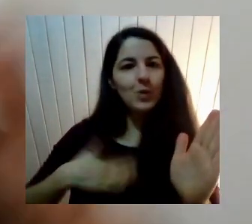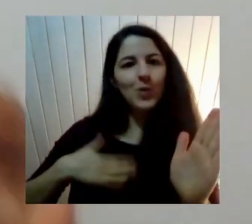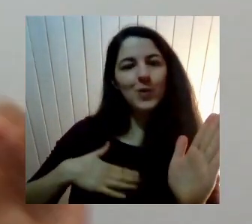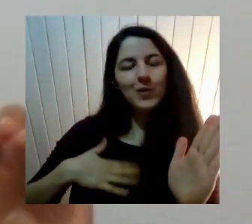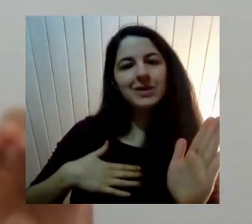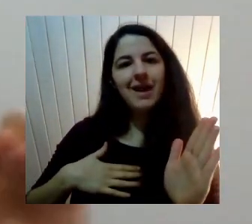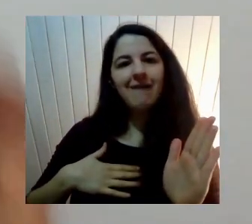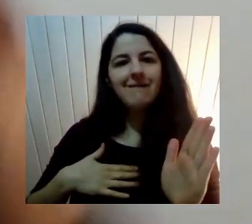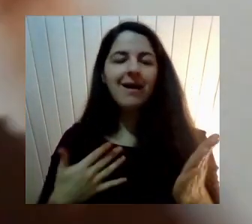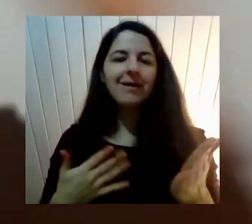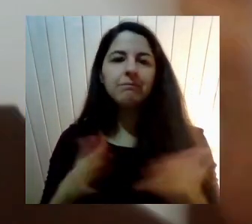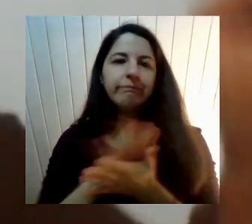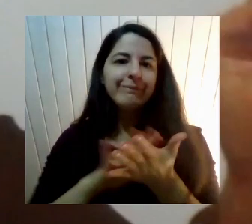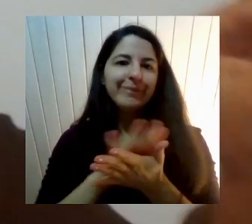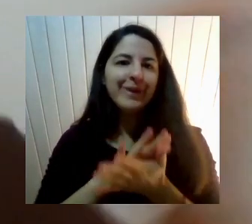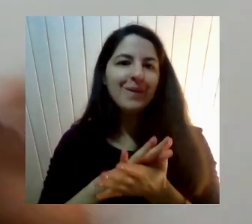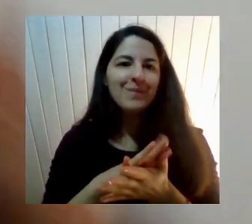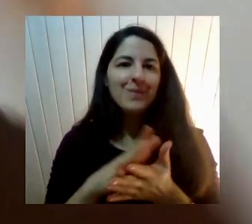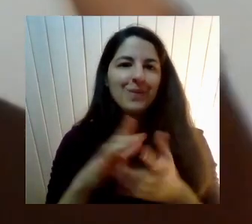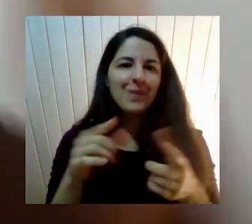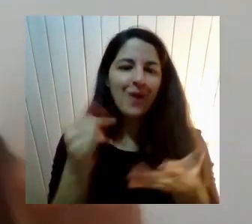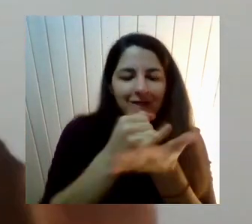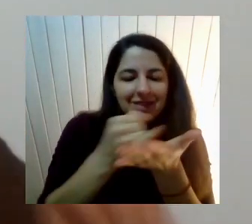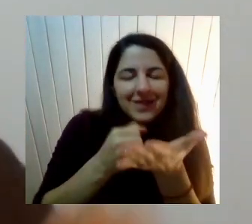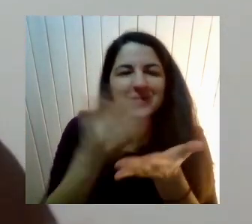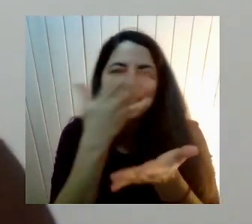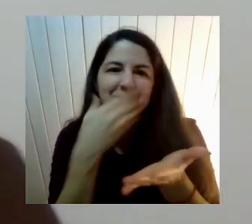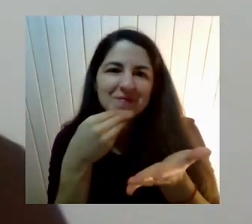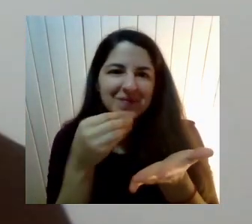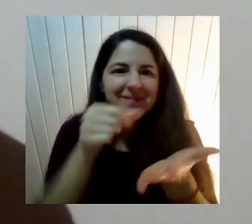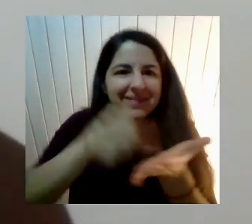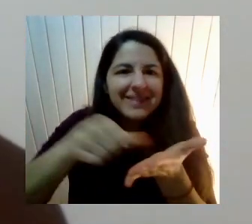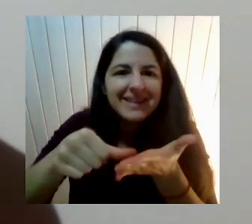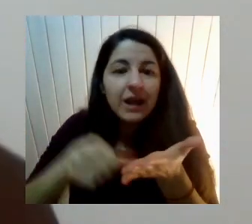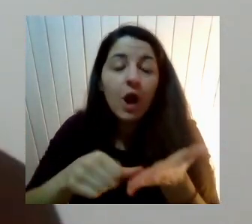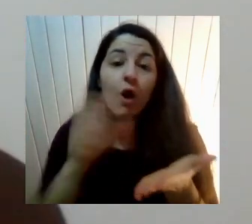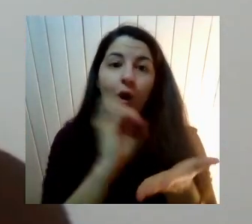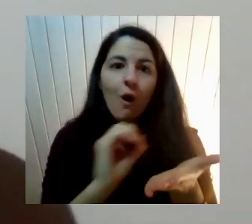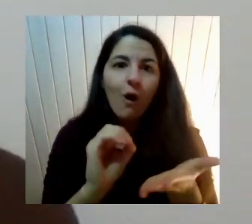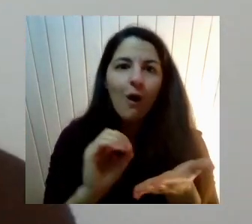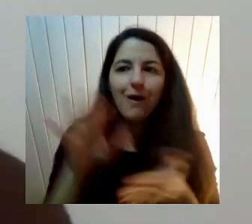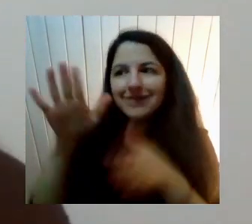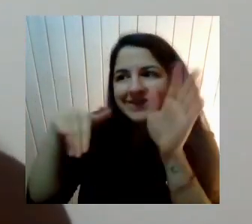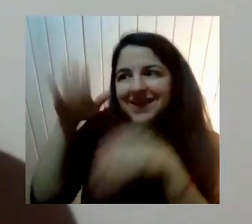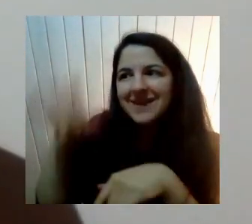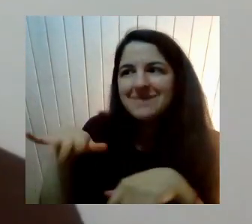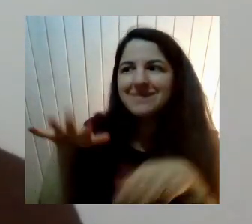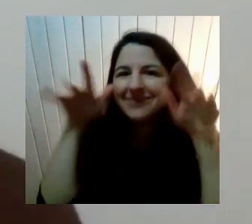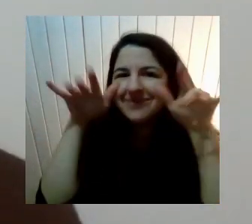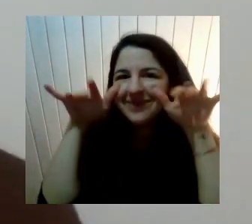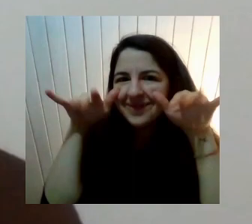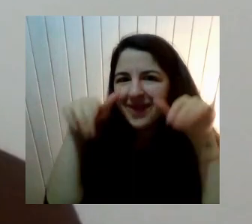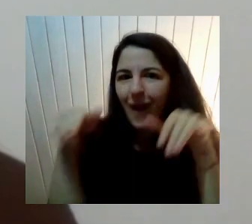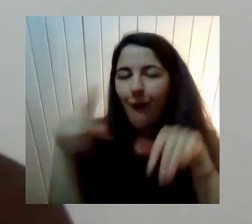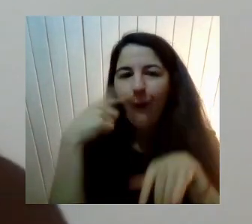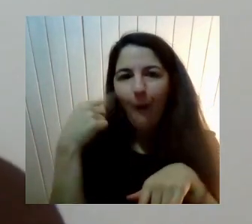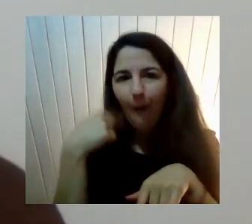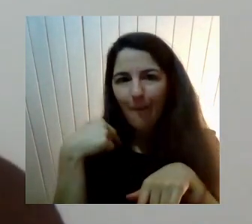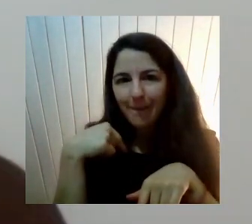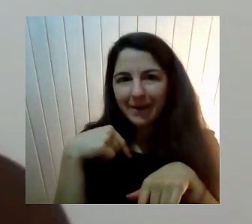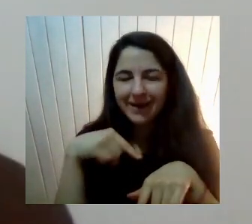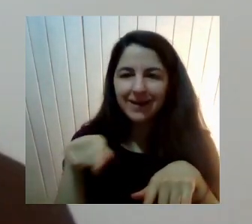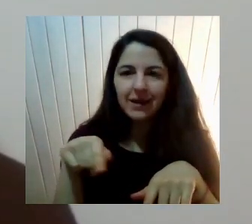O les gustaba Llamar la atención De los hombres Lo decía literalmente Y que a los hombres Les gustaba jugar deportes Como ser